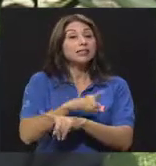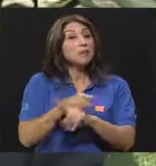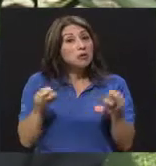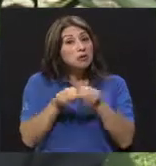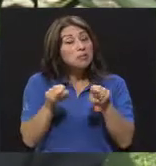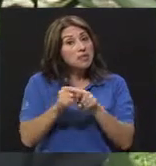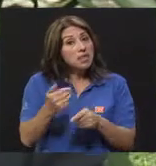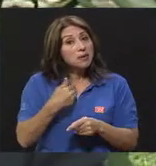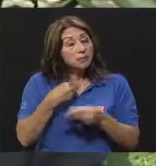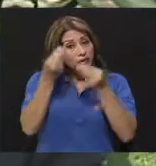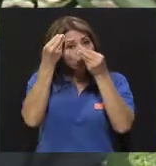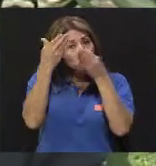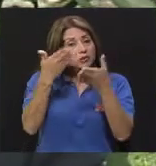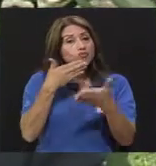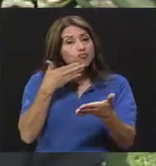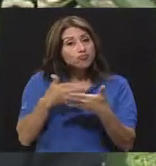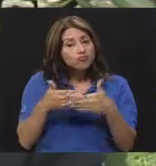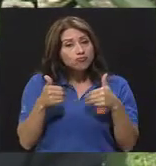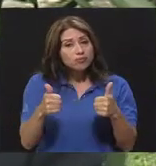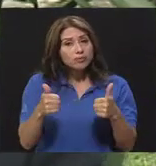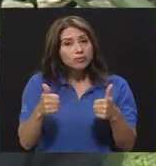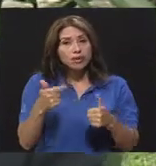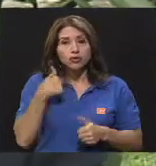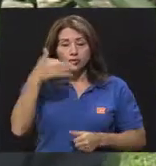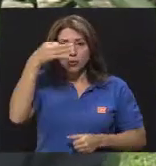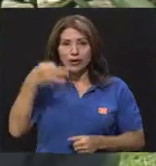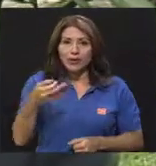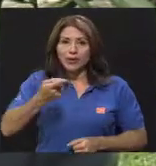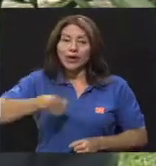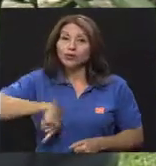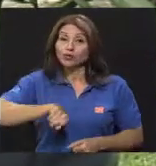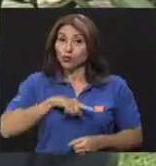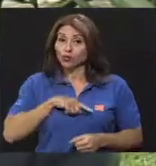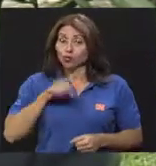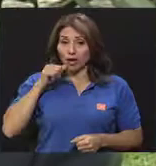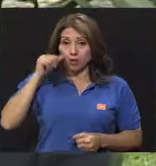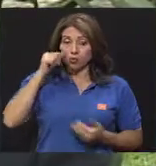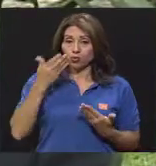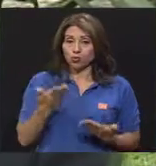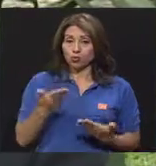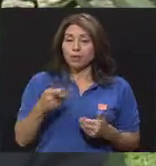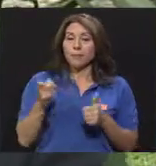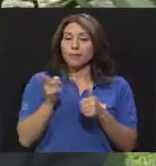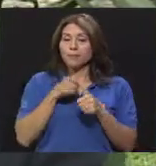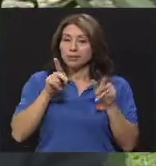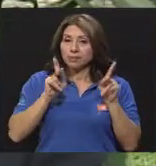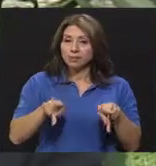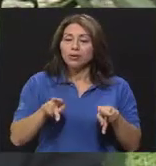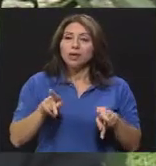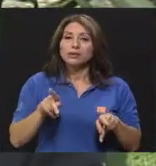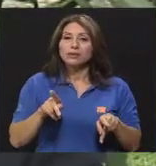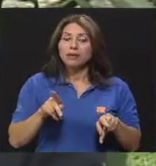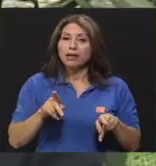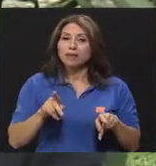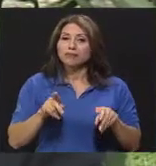también que son alentadores. Y en este sentido, creo que nosotros, desde el mundo adulto, somos los primeros en poder